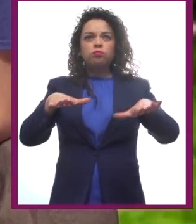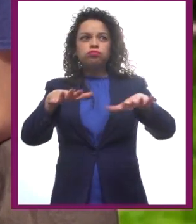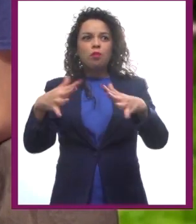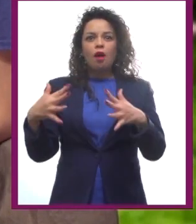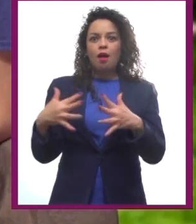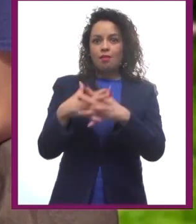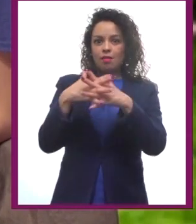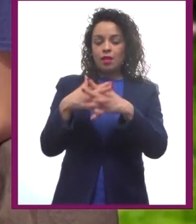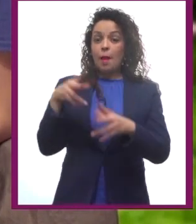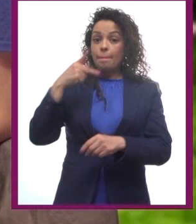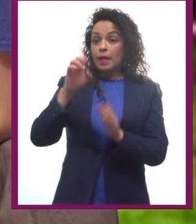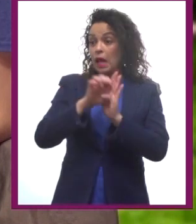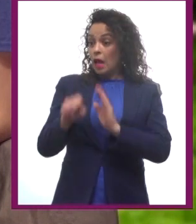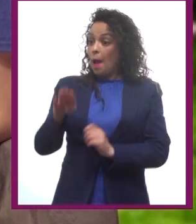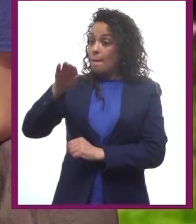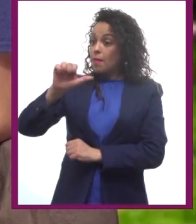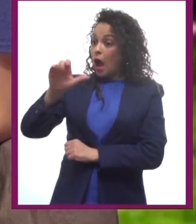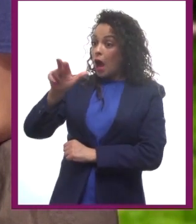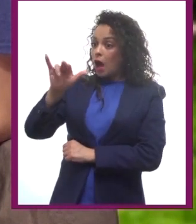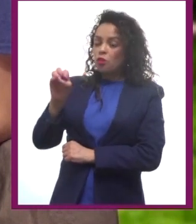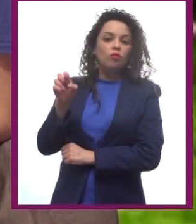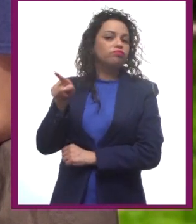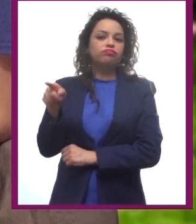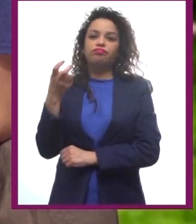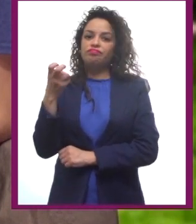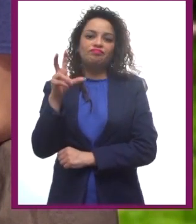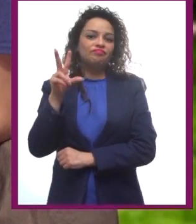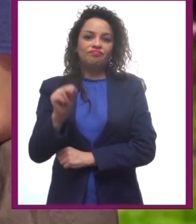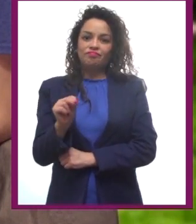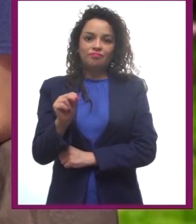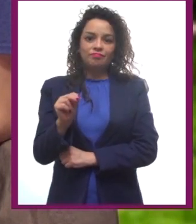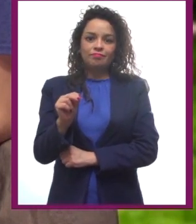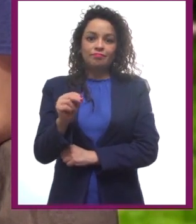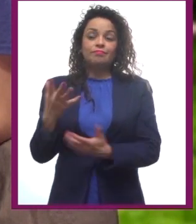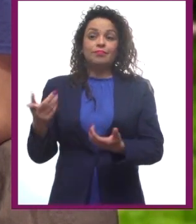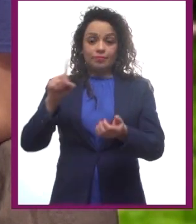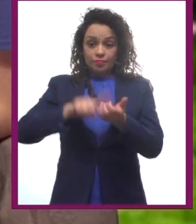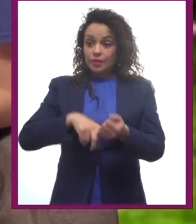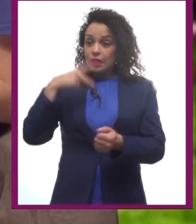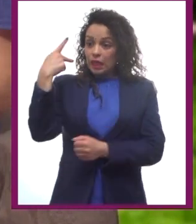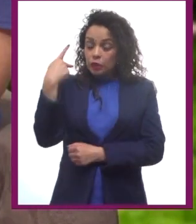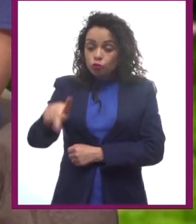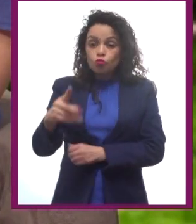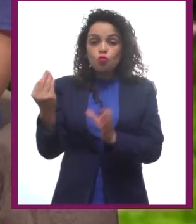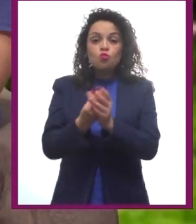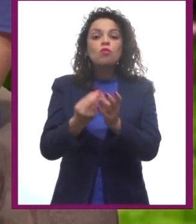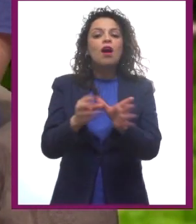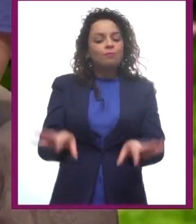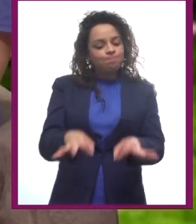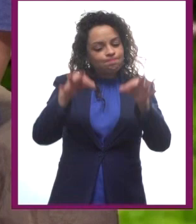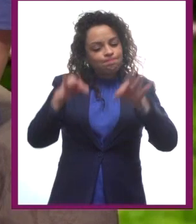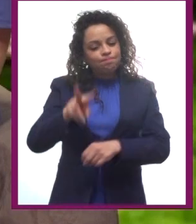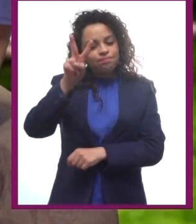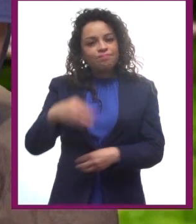pero no en Macario, ya que cada elemento forma parte de su propia realidad. ¿Y qué hace el primer acto que se